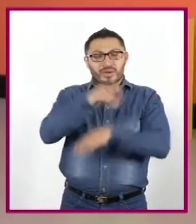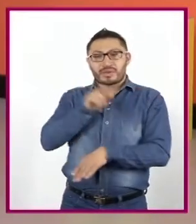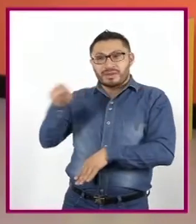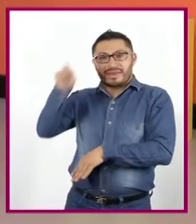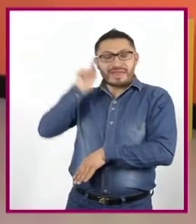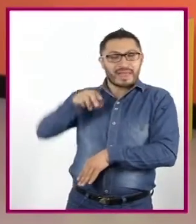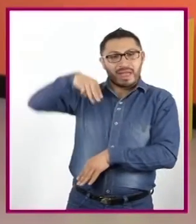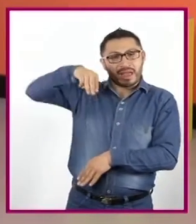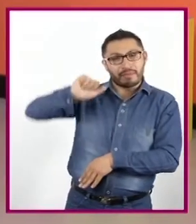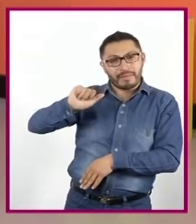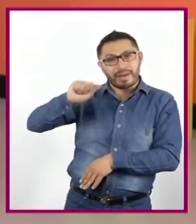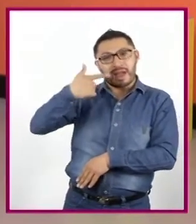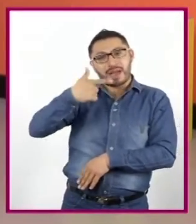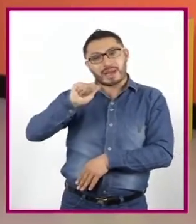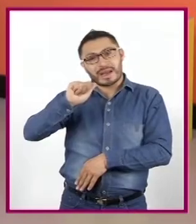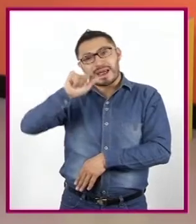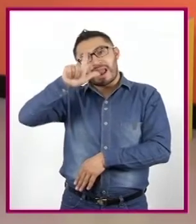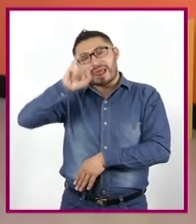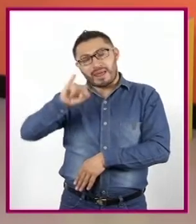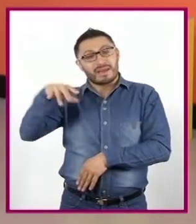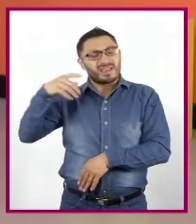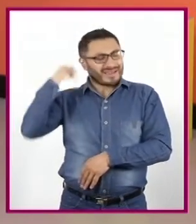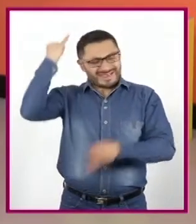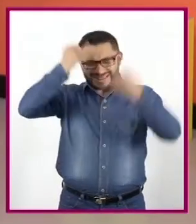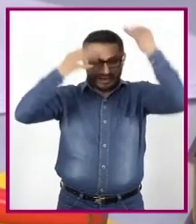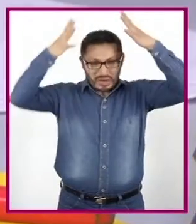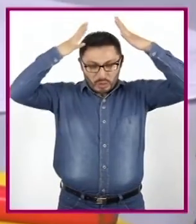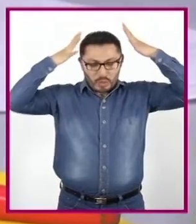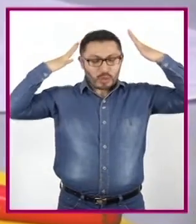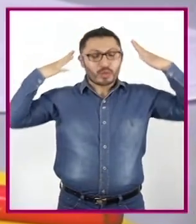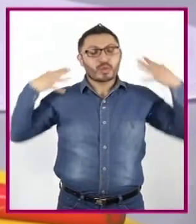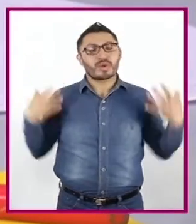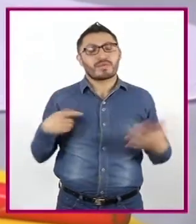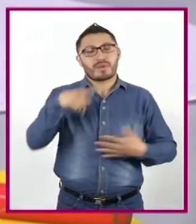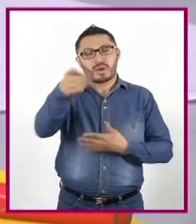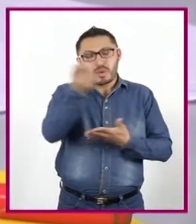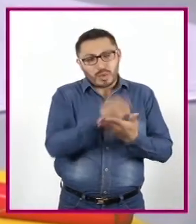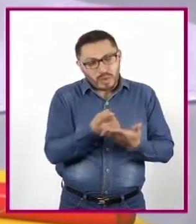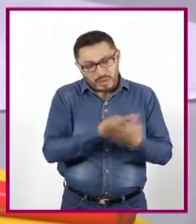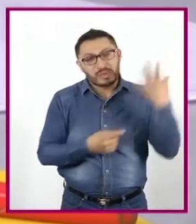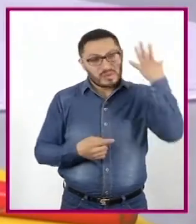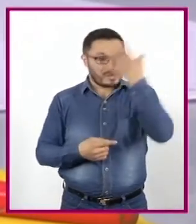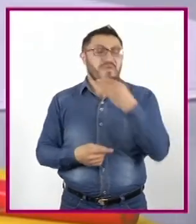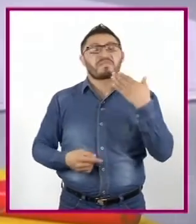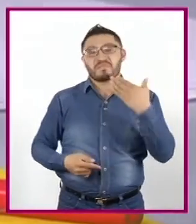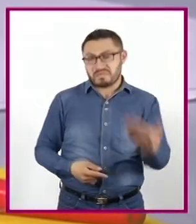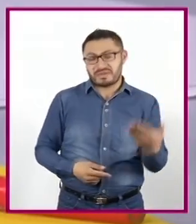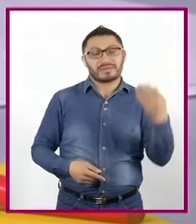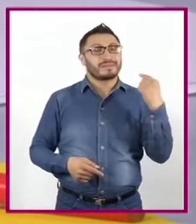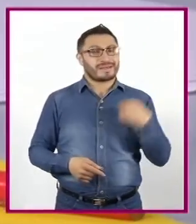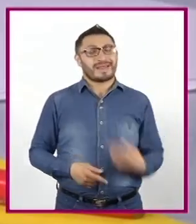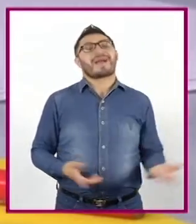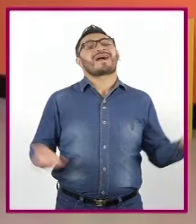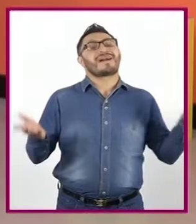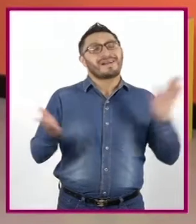Magali, con su cabello largo. Pero tus trazos están súper bien. Ah, es que pues fíjate que todo es cuestión de